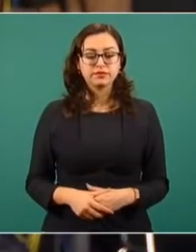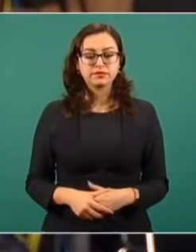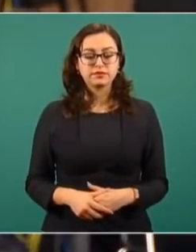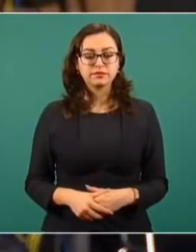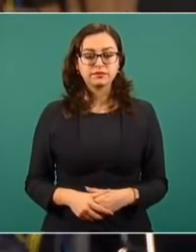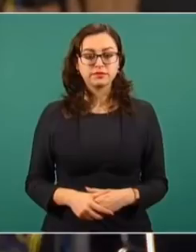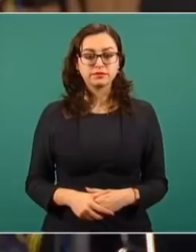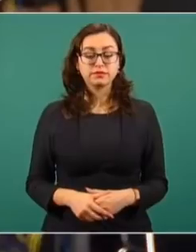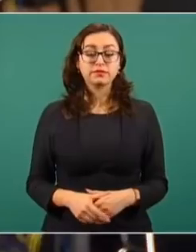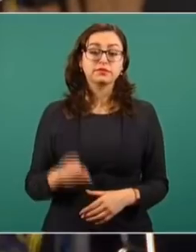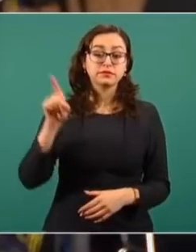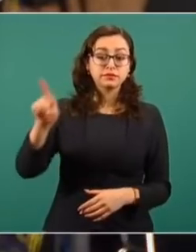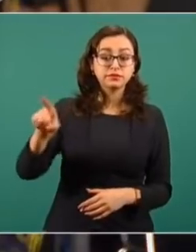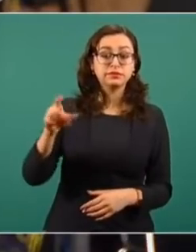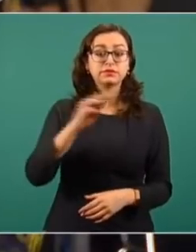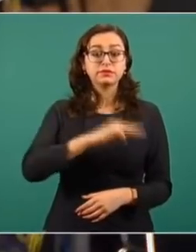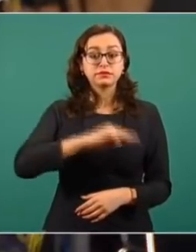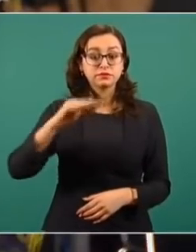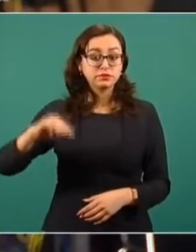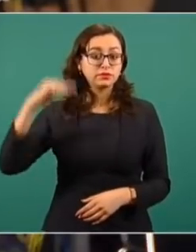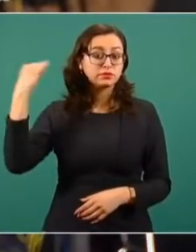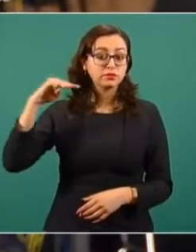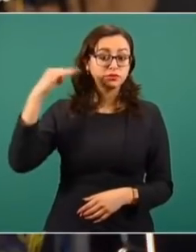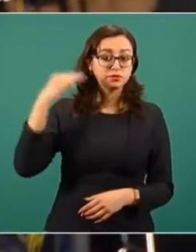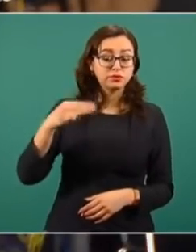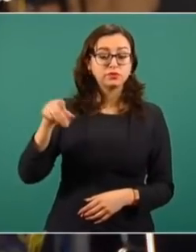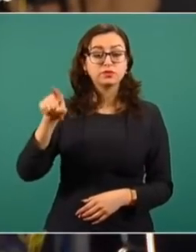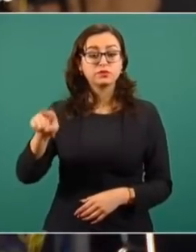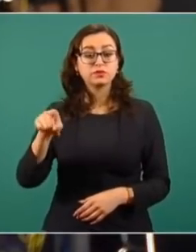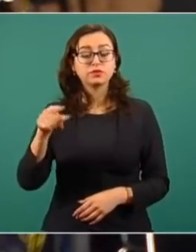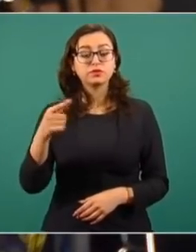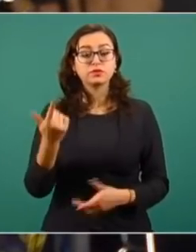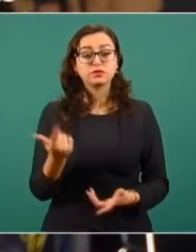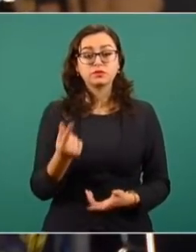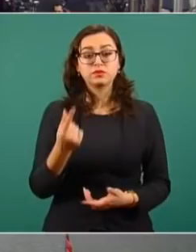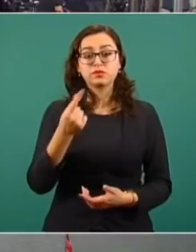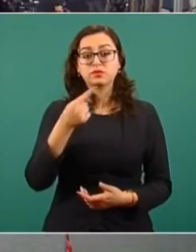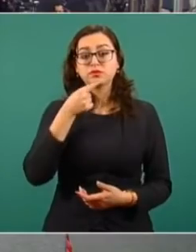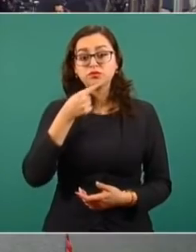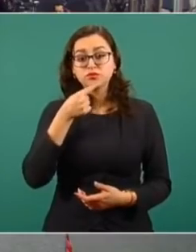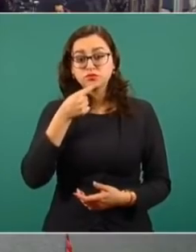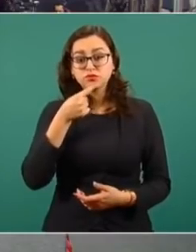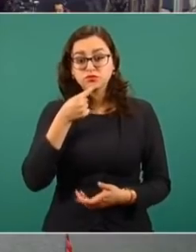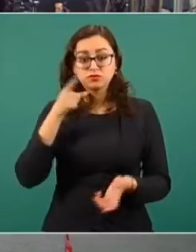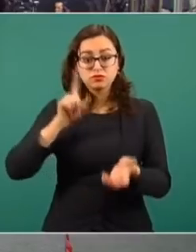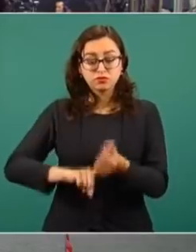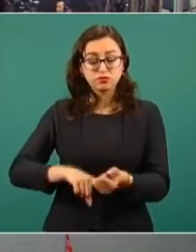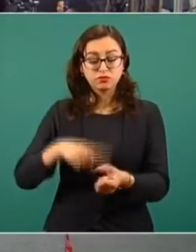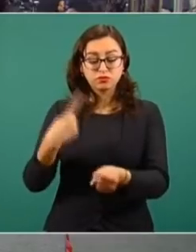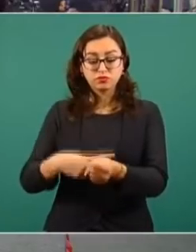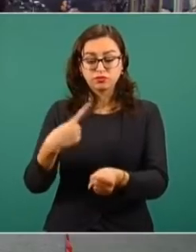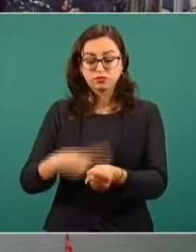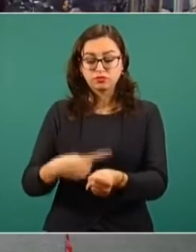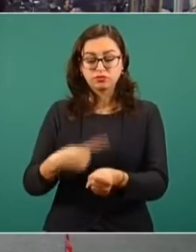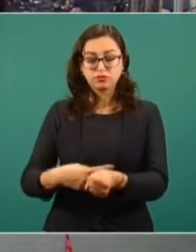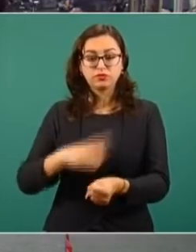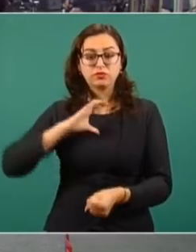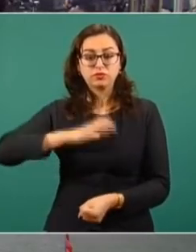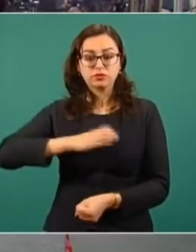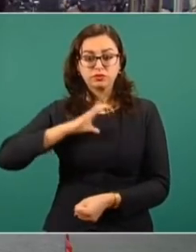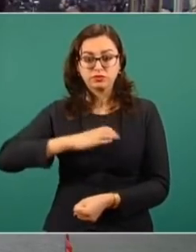Morelia, Michoacán, una menor que tiene desafortunadamente esta enfermedad de leucemia. No ha sido